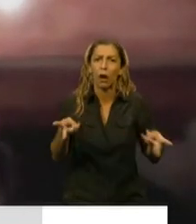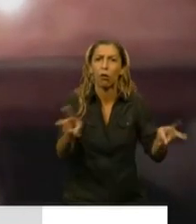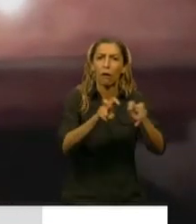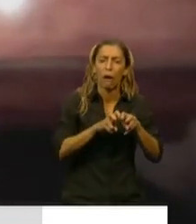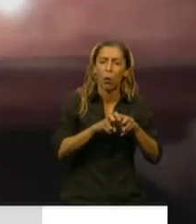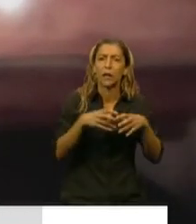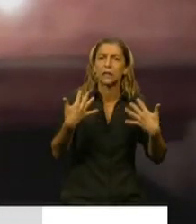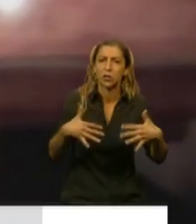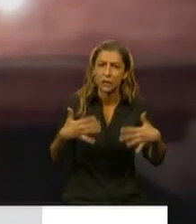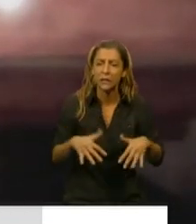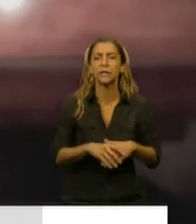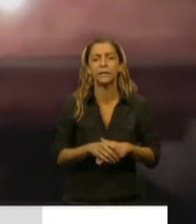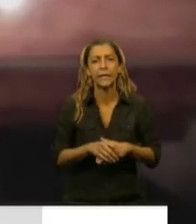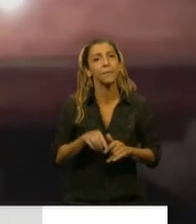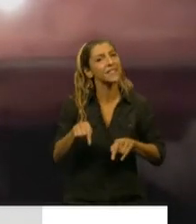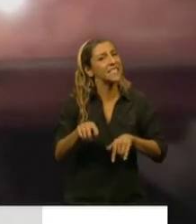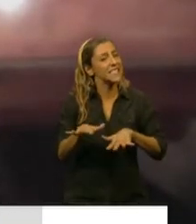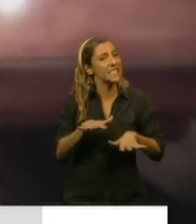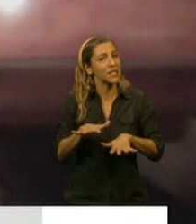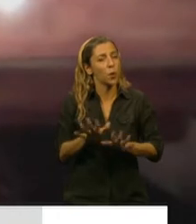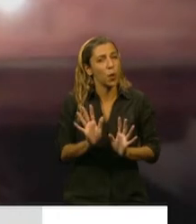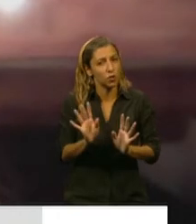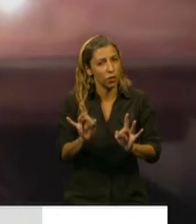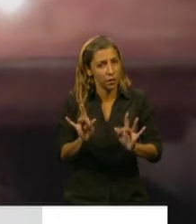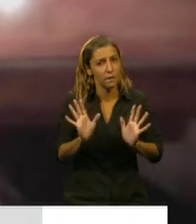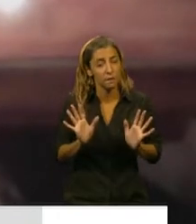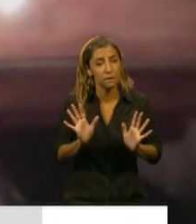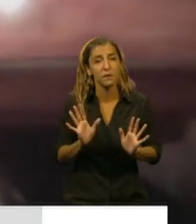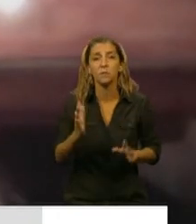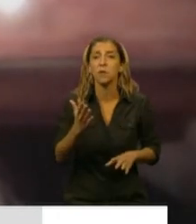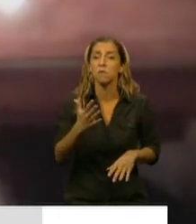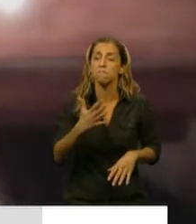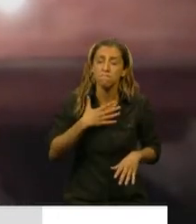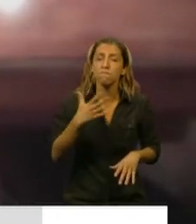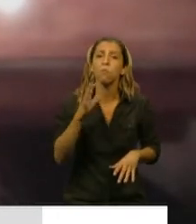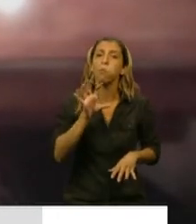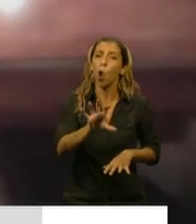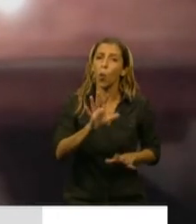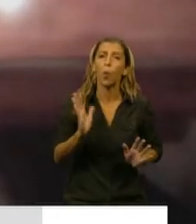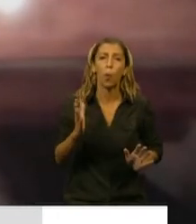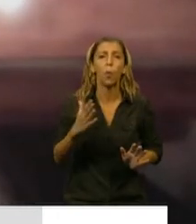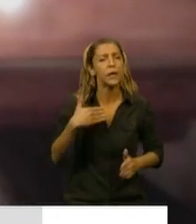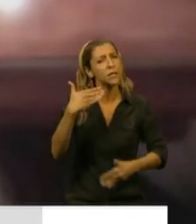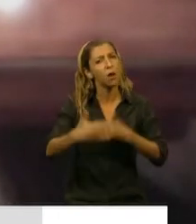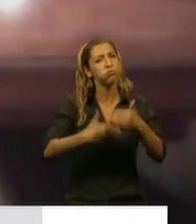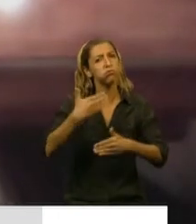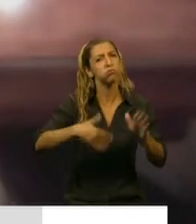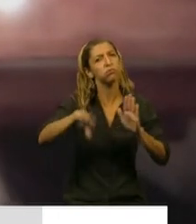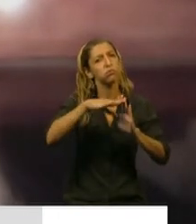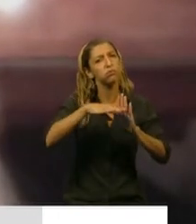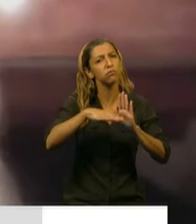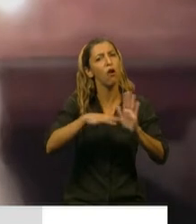de mi provincia sea delicada, pero se han implementado todas las políticas que mencioné anteriormente.